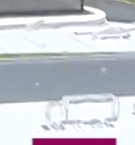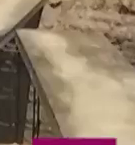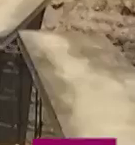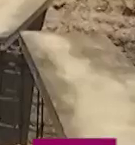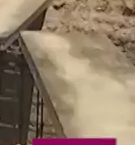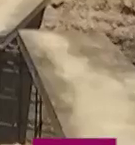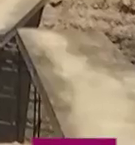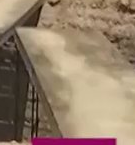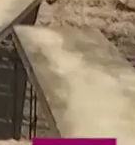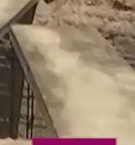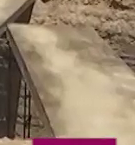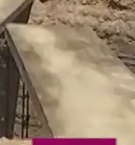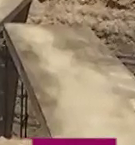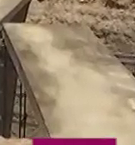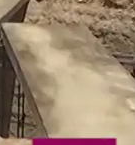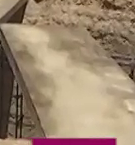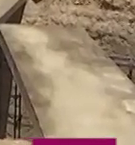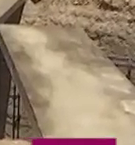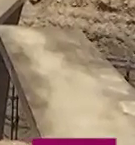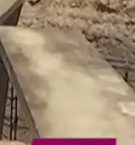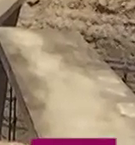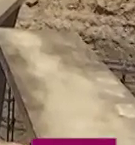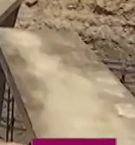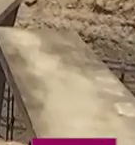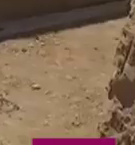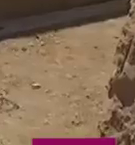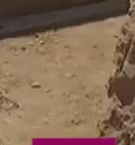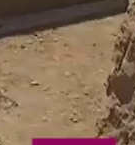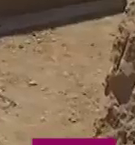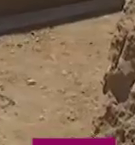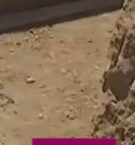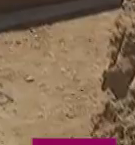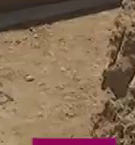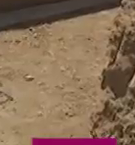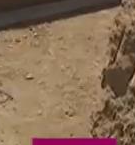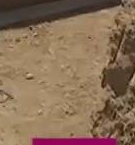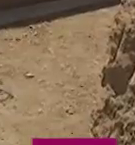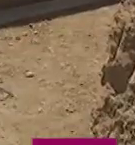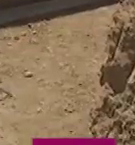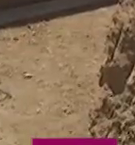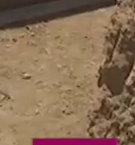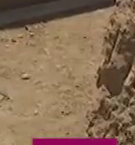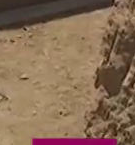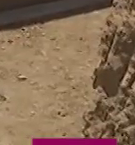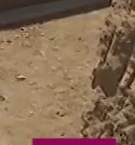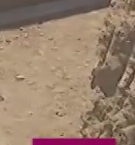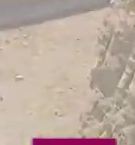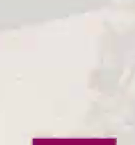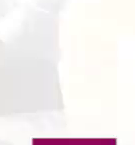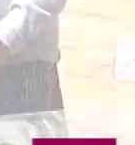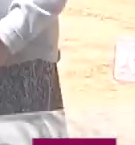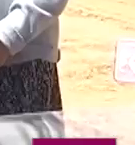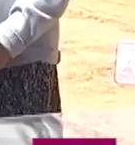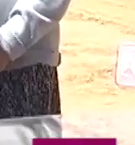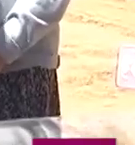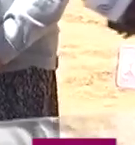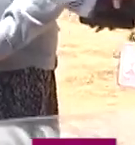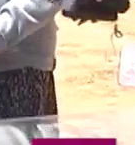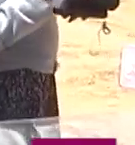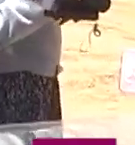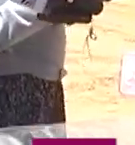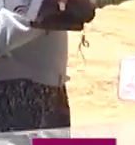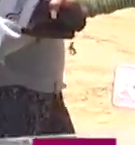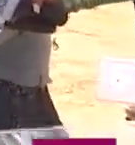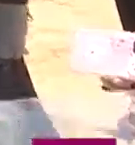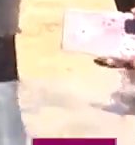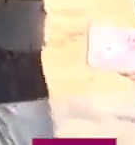Tlaxcala, proyecto para el que se destinaron 99 millones 911 mil 657 pesos. Va a detonar